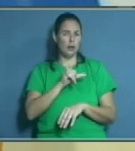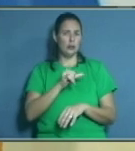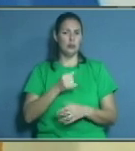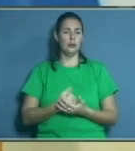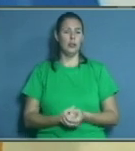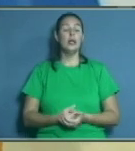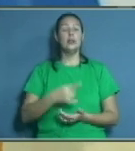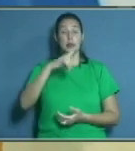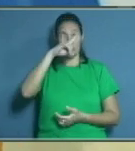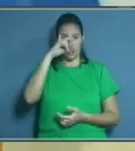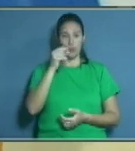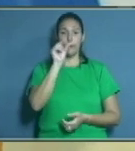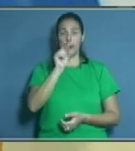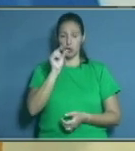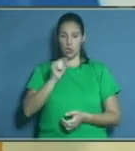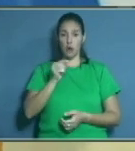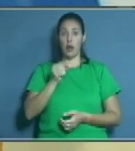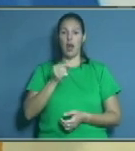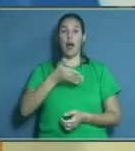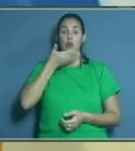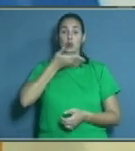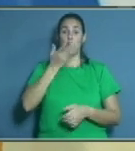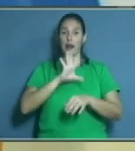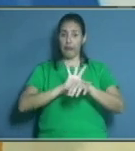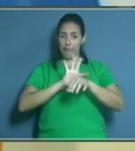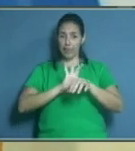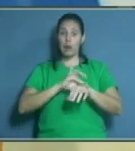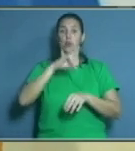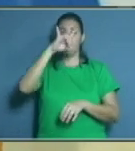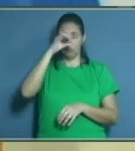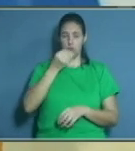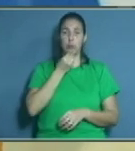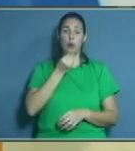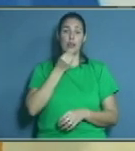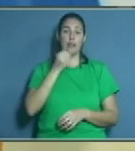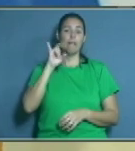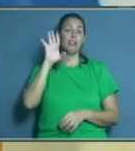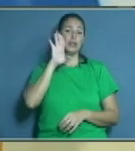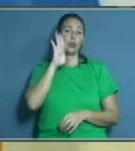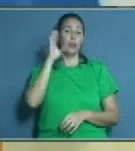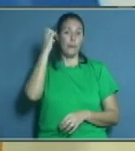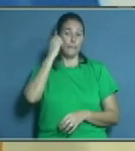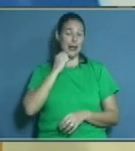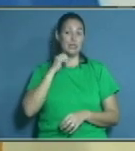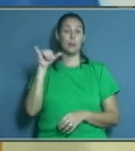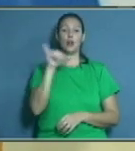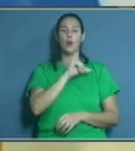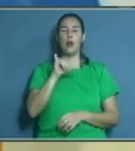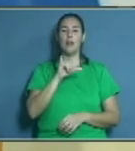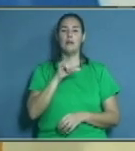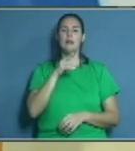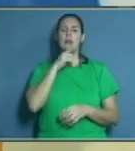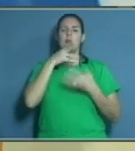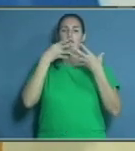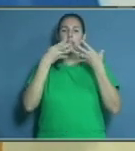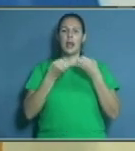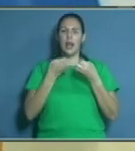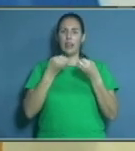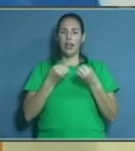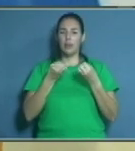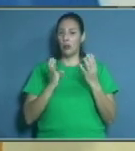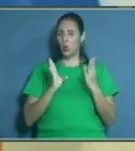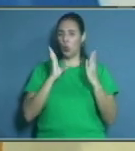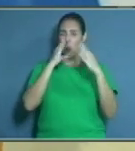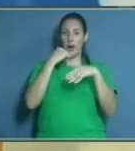ético tiene mayor predisposición a las infecciones, pero además a veces tiene mayor sequedad bucal, y la saliva es un factor muy